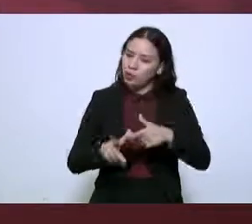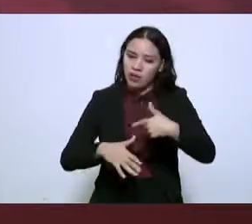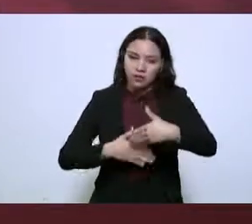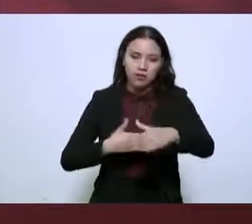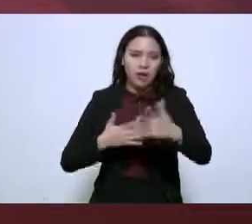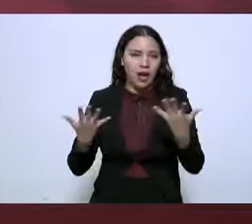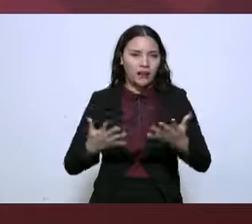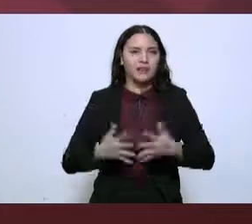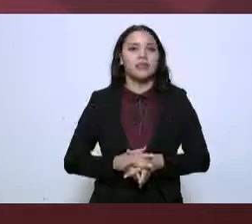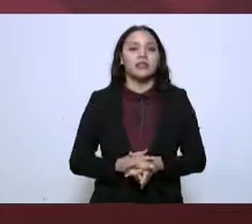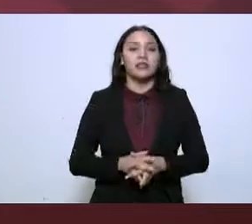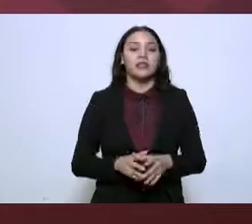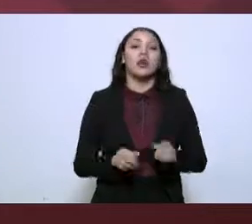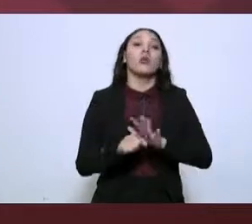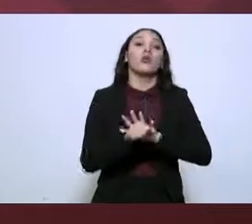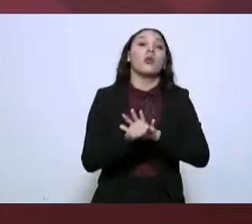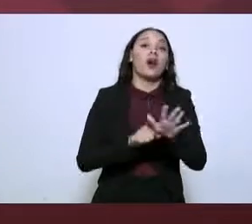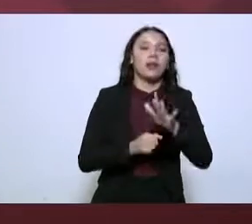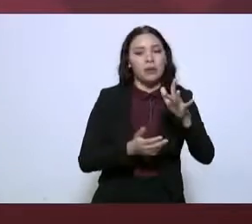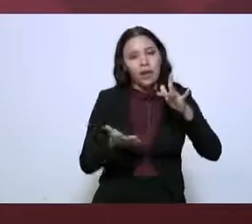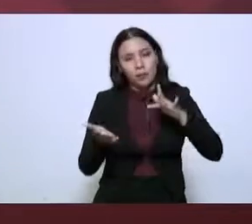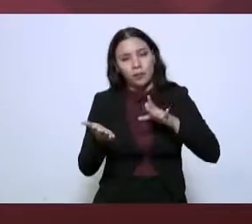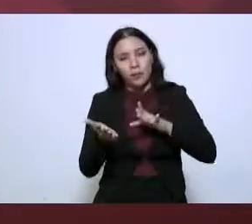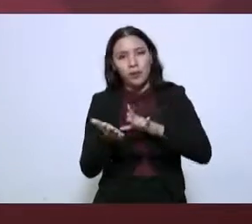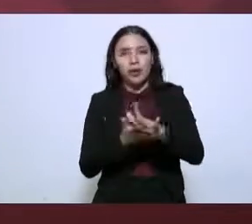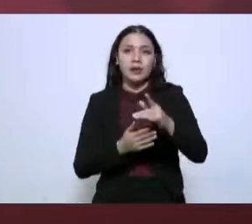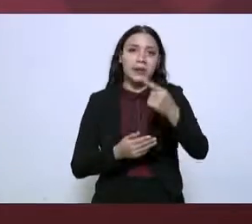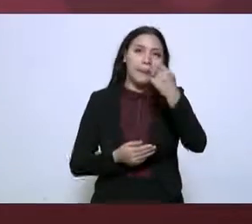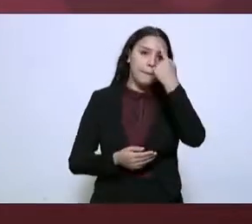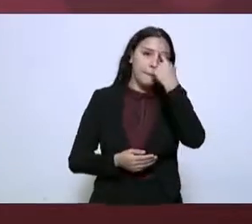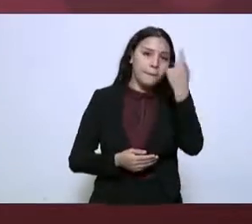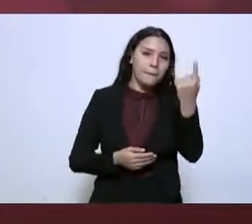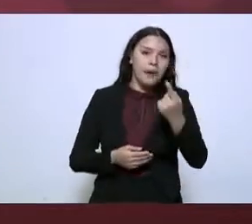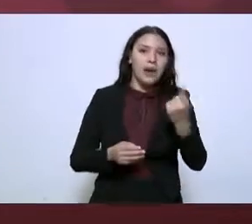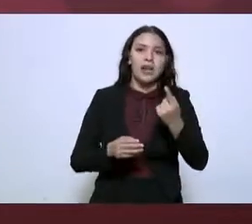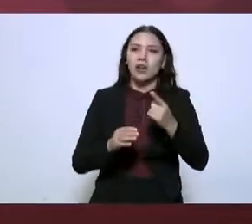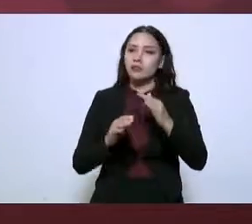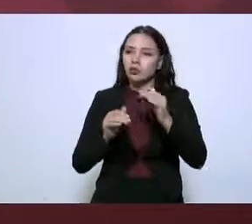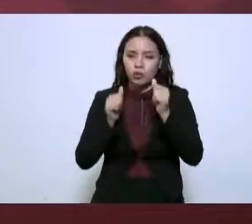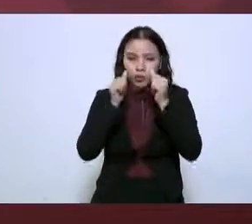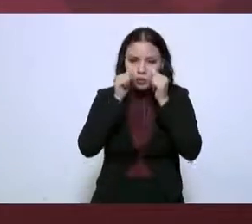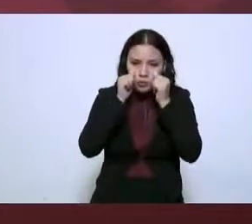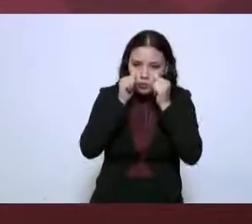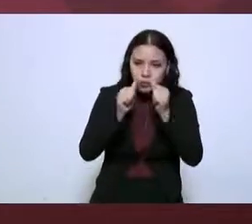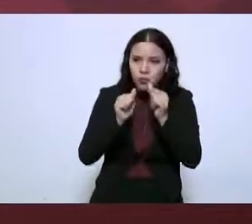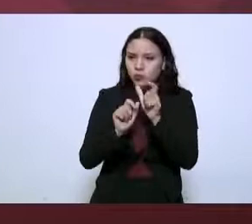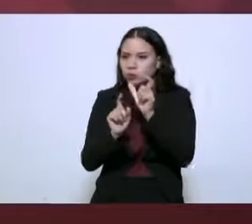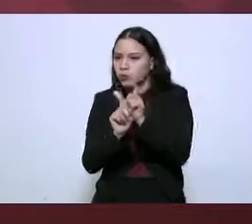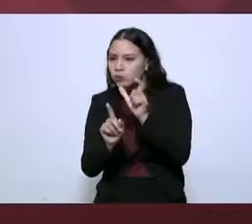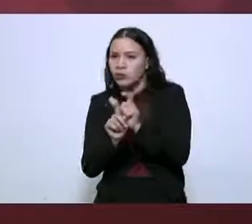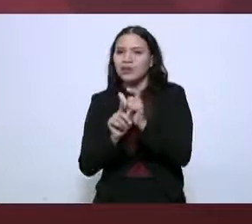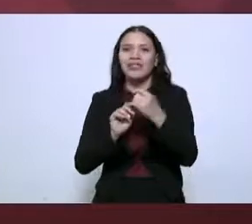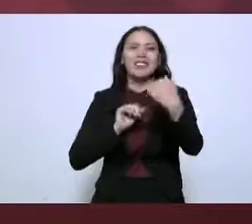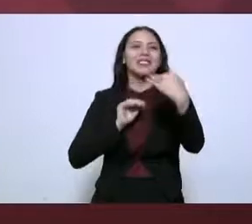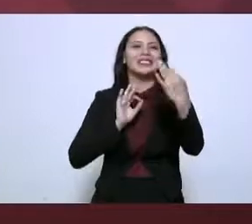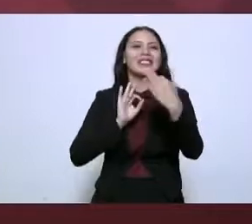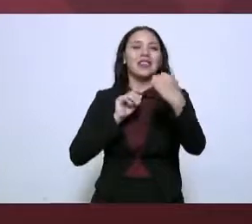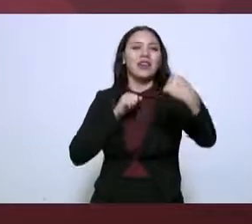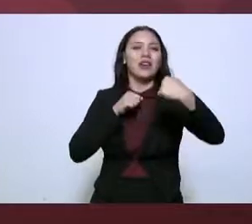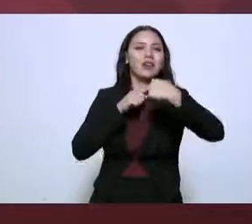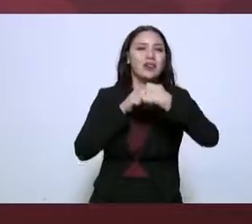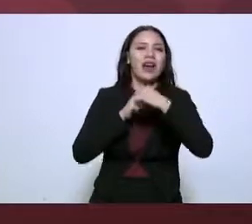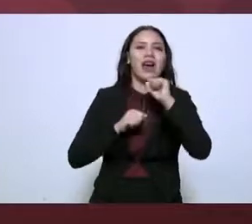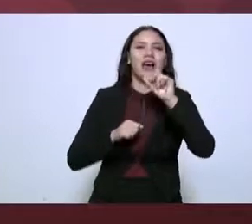Primeramente, el apoyo al Banco del Bienestar, el control de aduanas, el rescate humanitario, el plan de